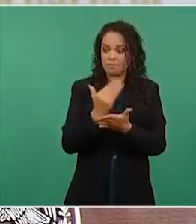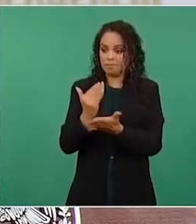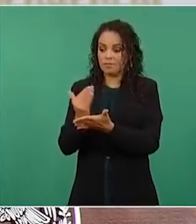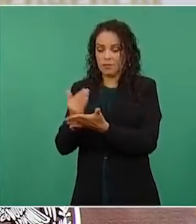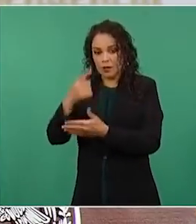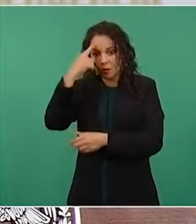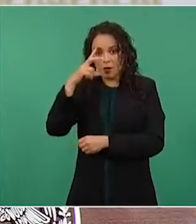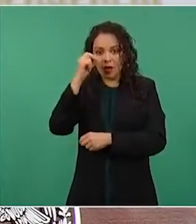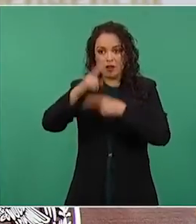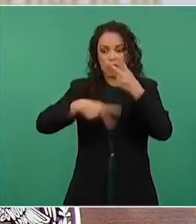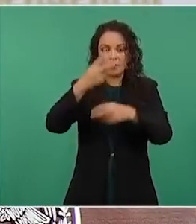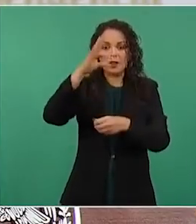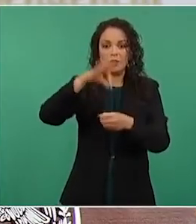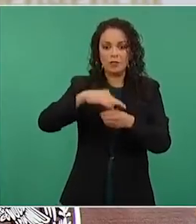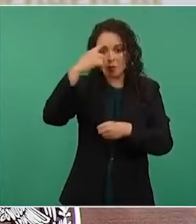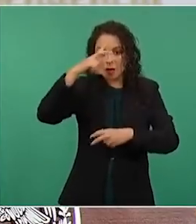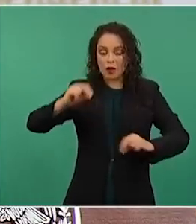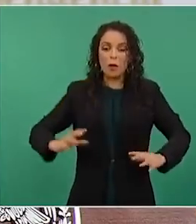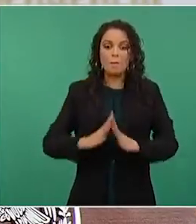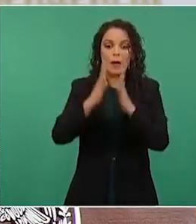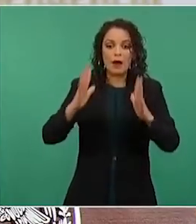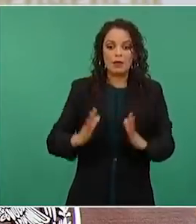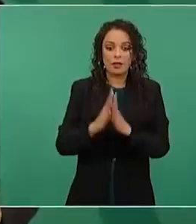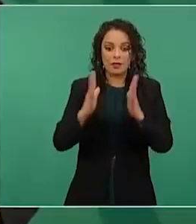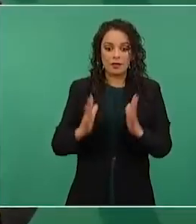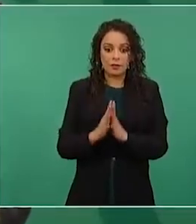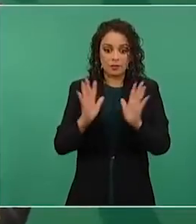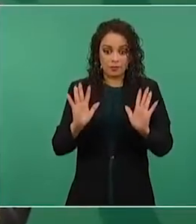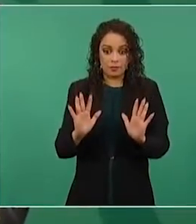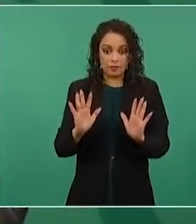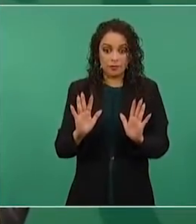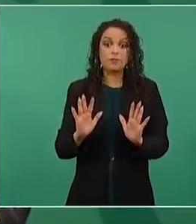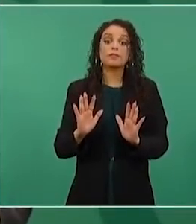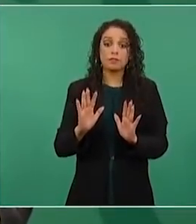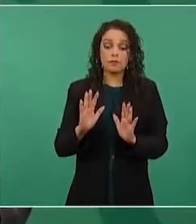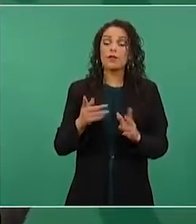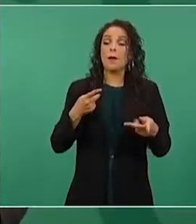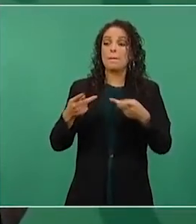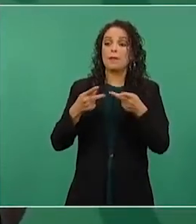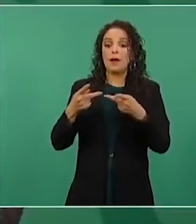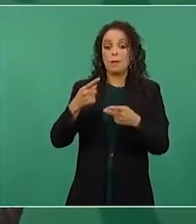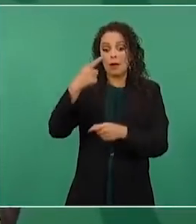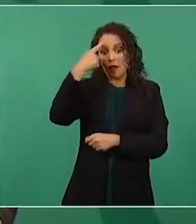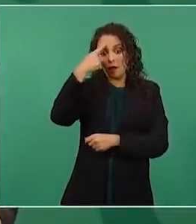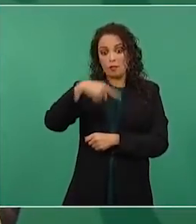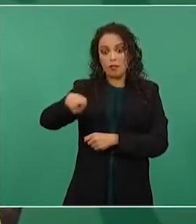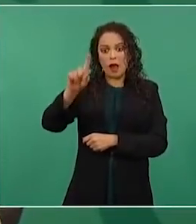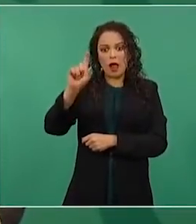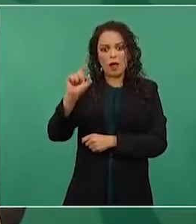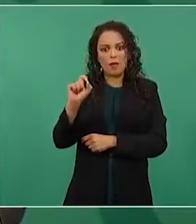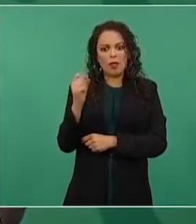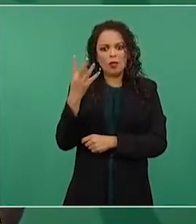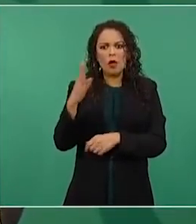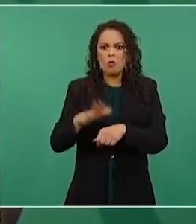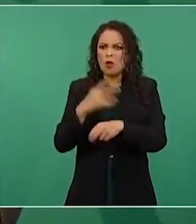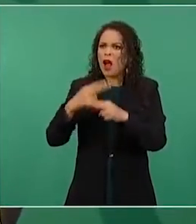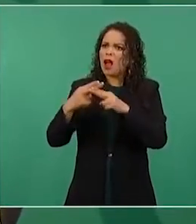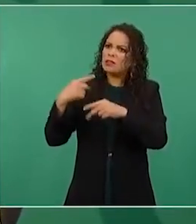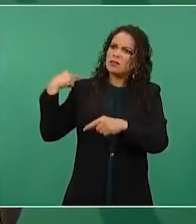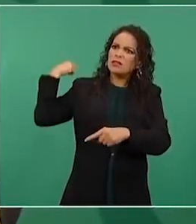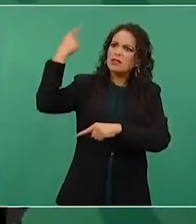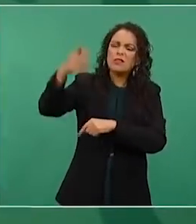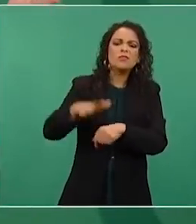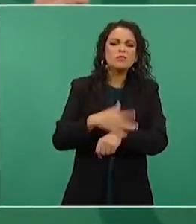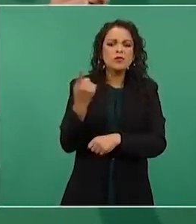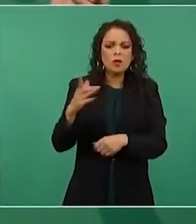planteando, dicen nos estamos preparando para el 24, pero ¿por qué está hasta el 24?,